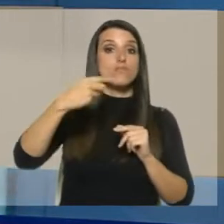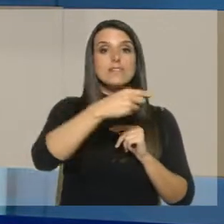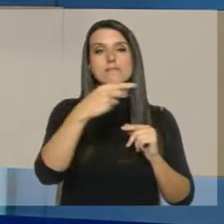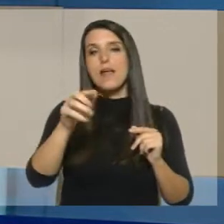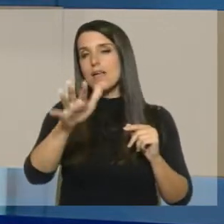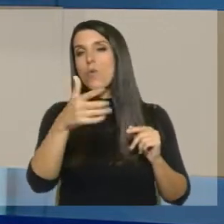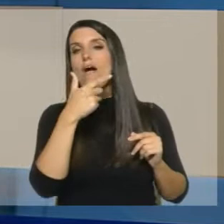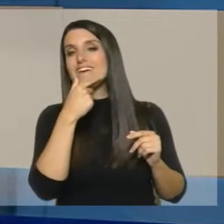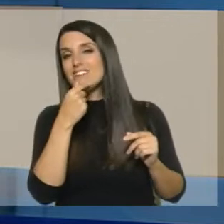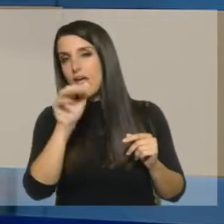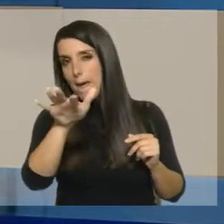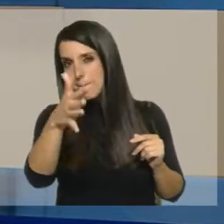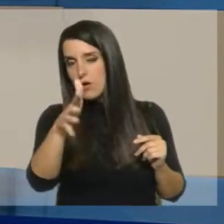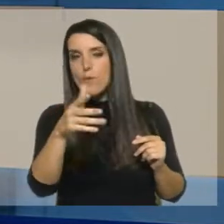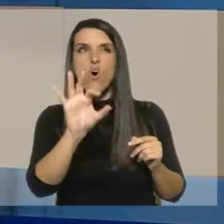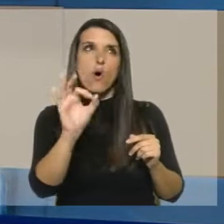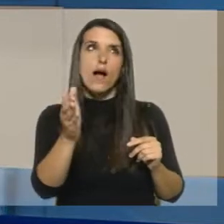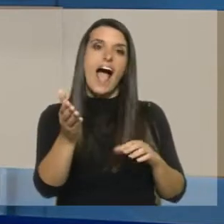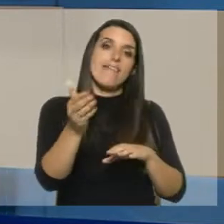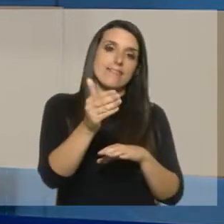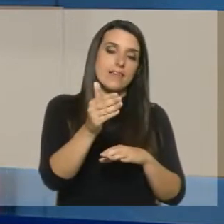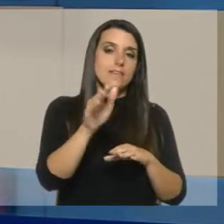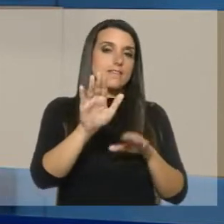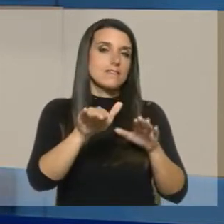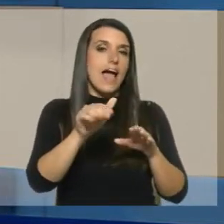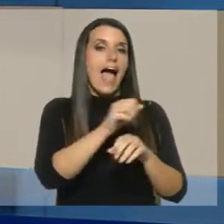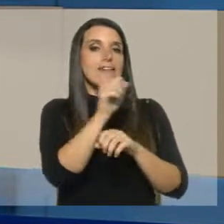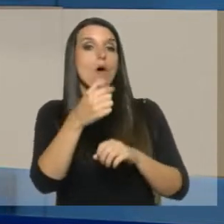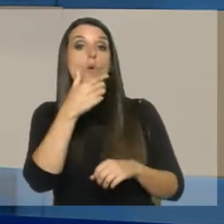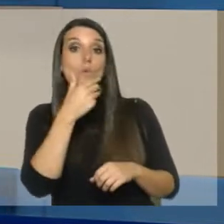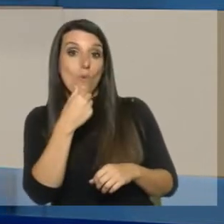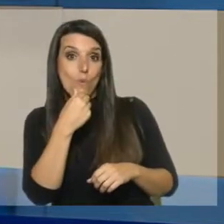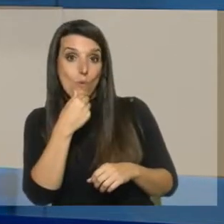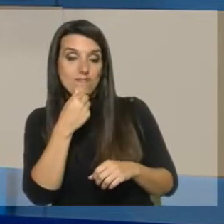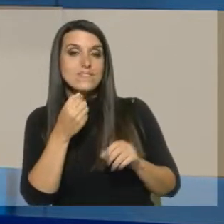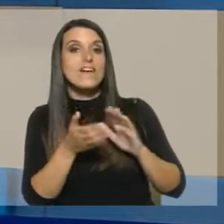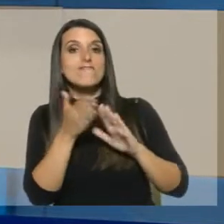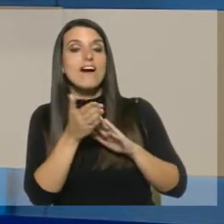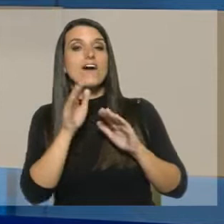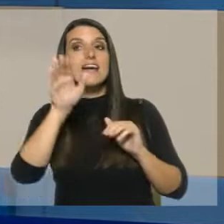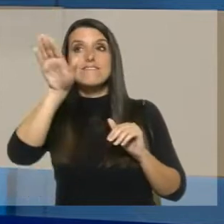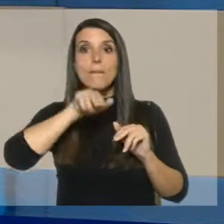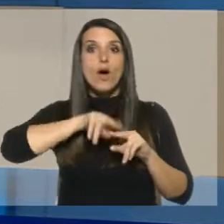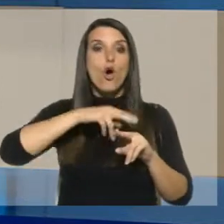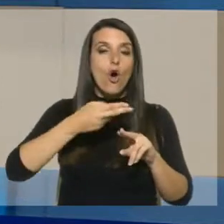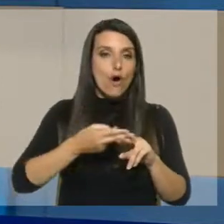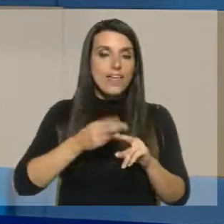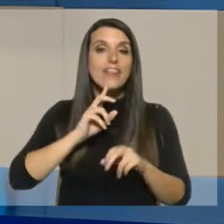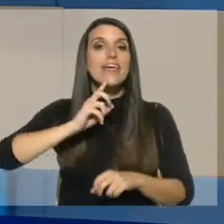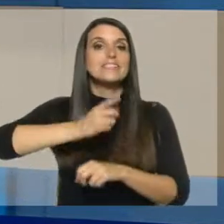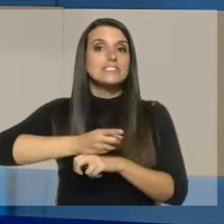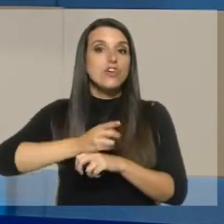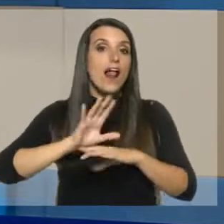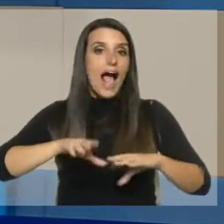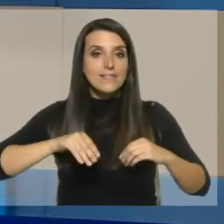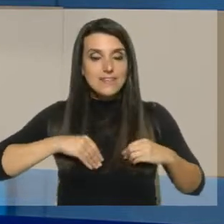jueves, tal vez antes, pero tiene plazo por lo menos hasta el jueves, va a llamar nuevamente y tomar una decisión si